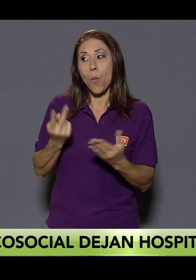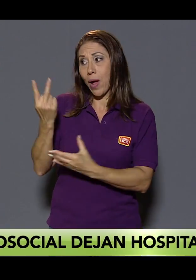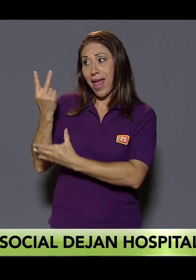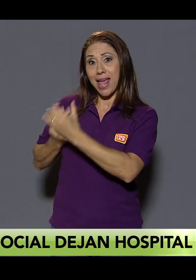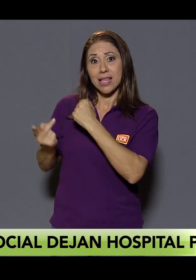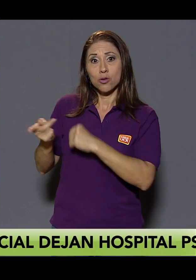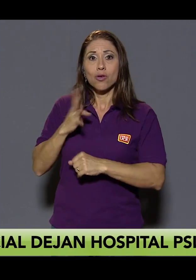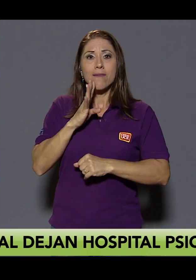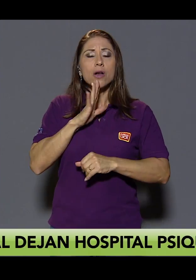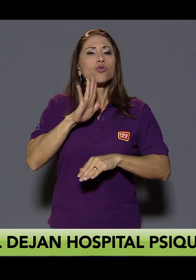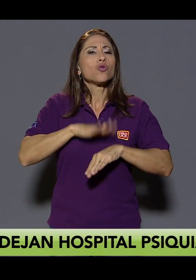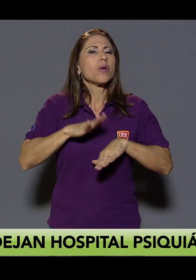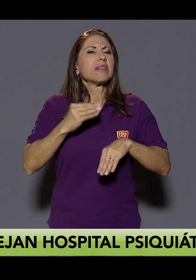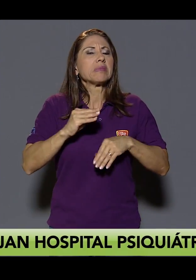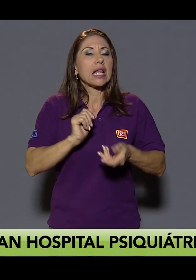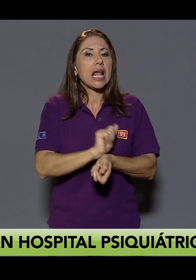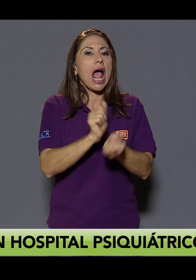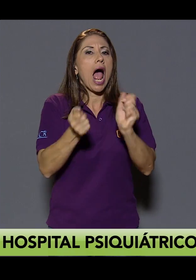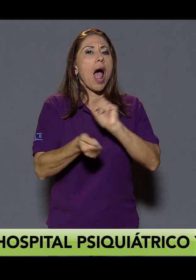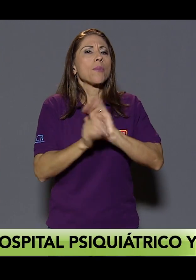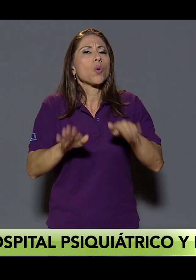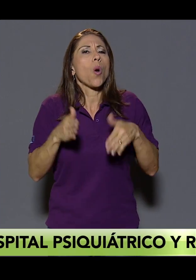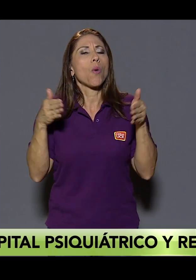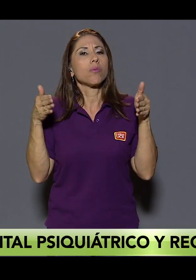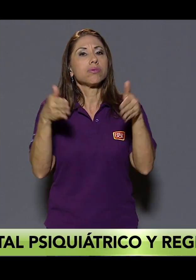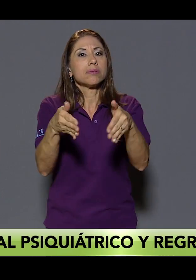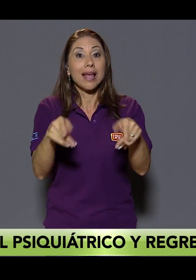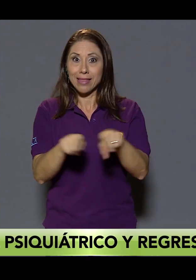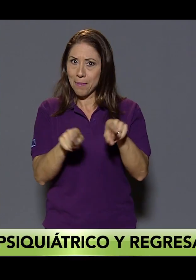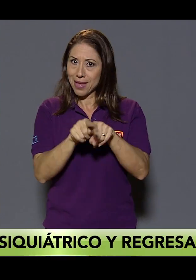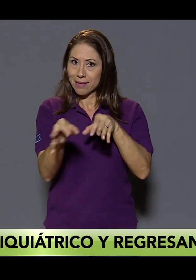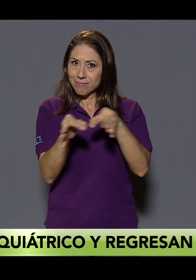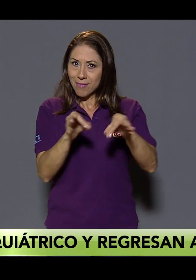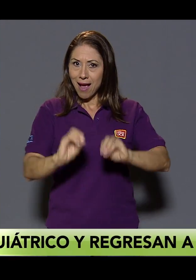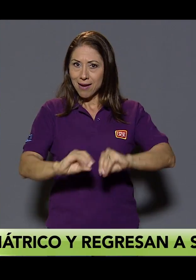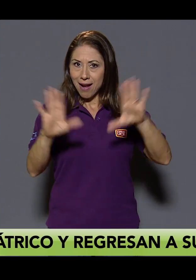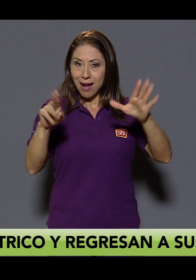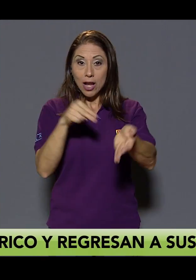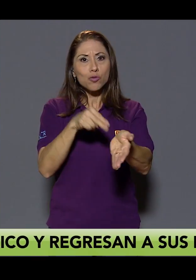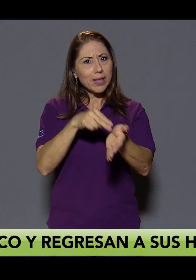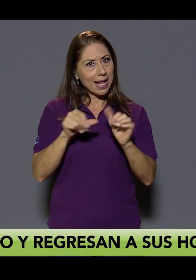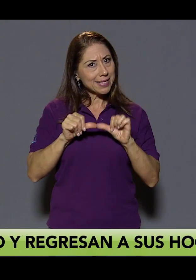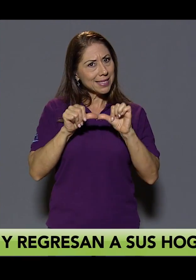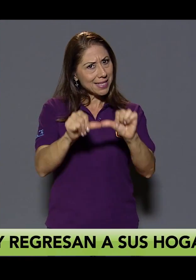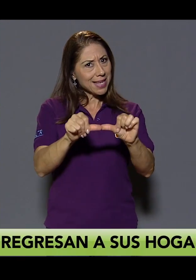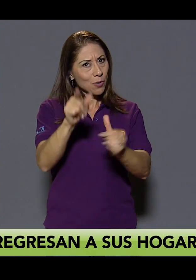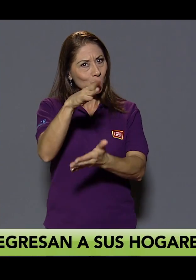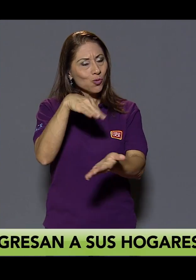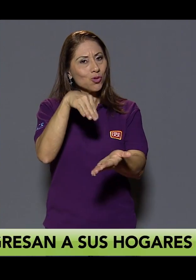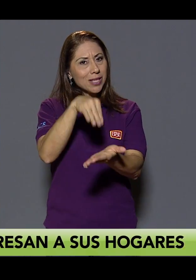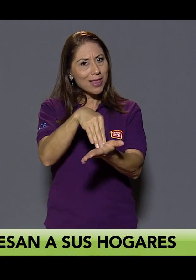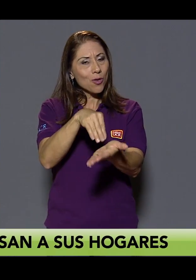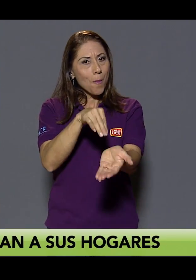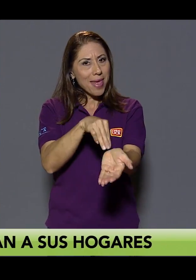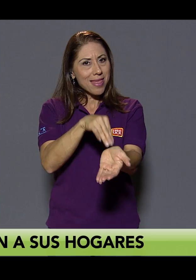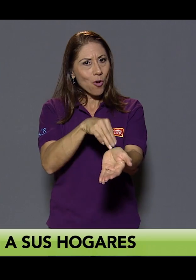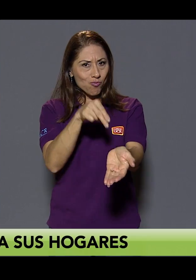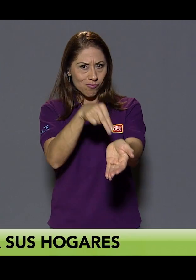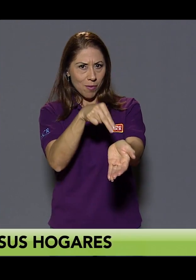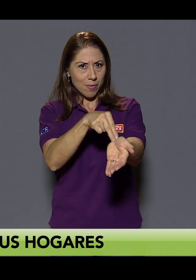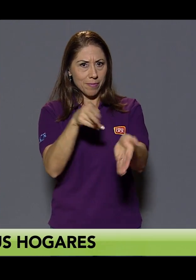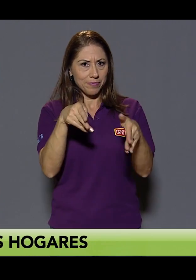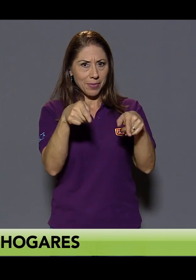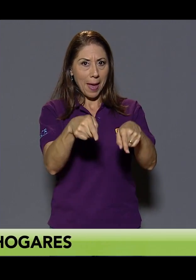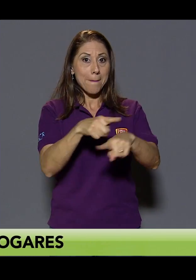cambio en el paradigma de atención. Y bueno, aclarar que el hospital sigue funcionando como un centro médico, pero ya no es un lugar en donde muchas